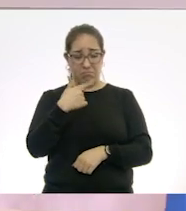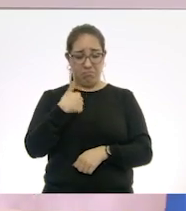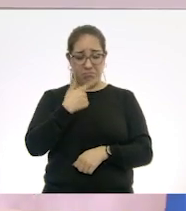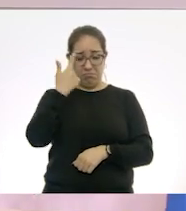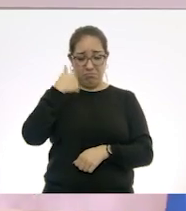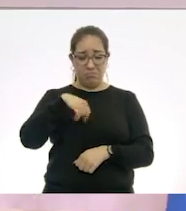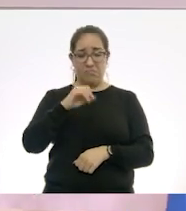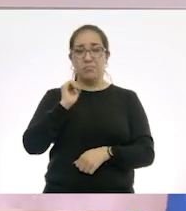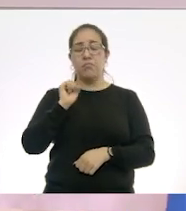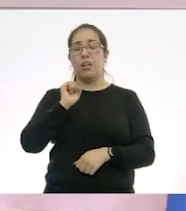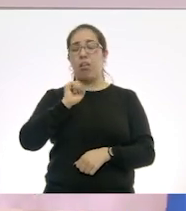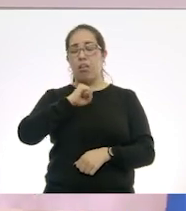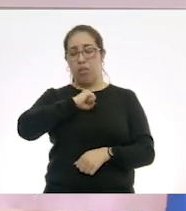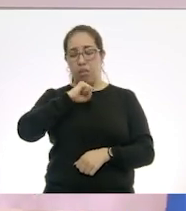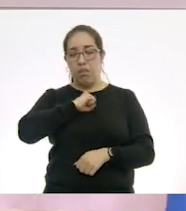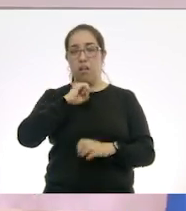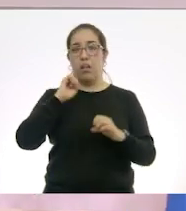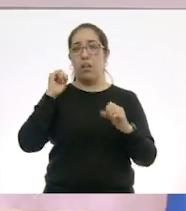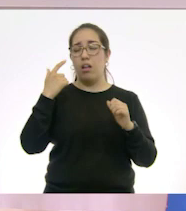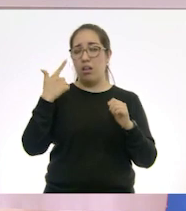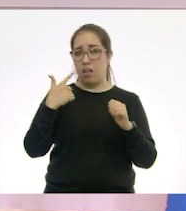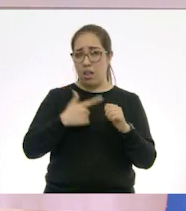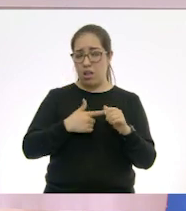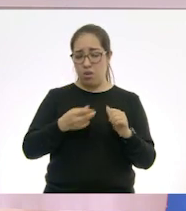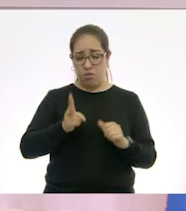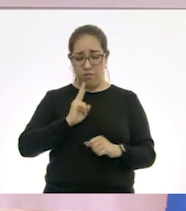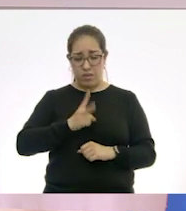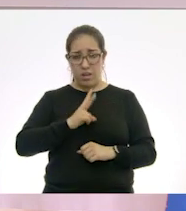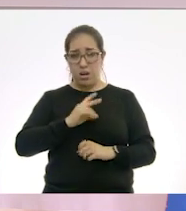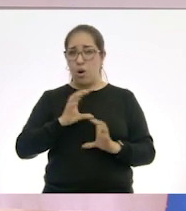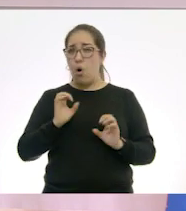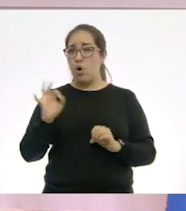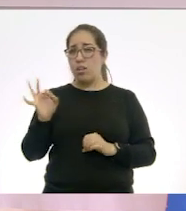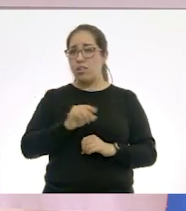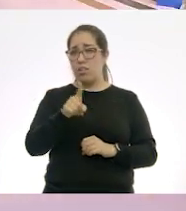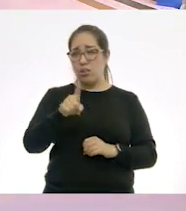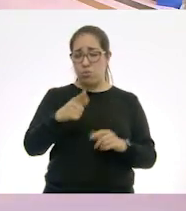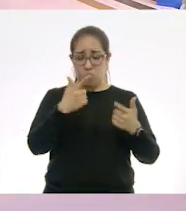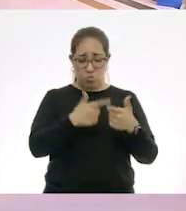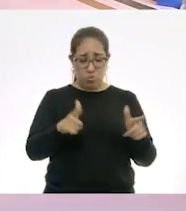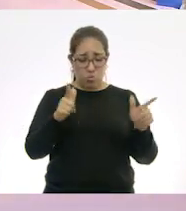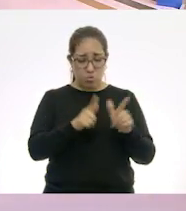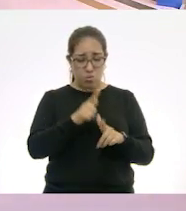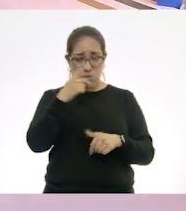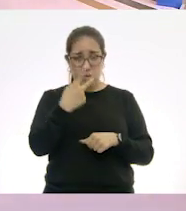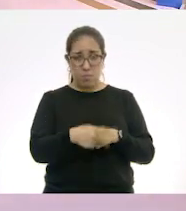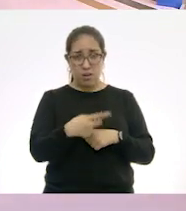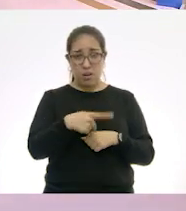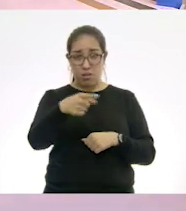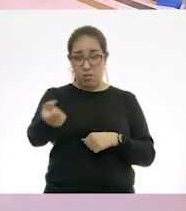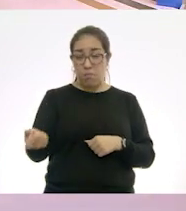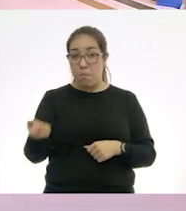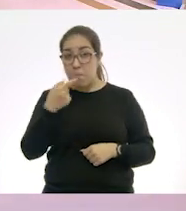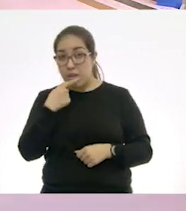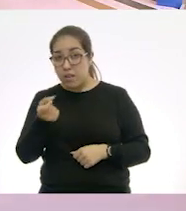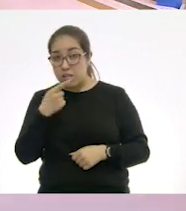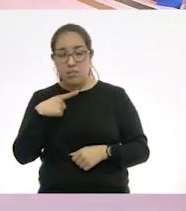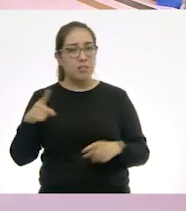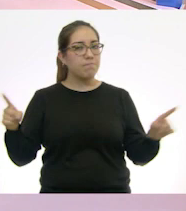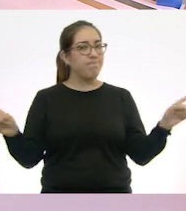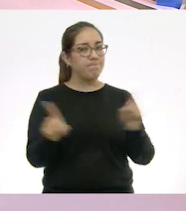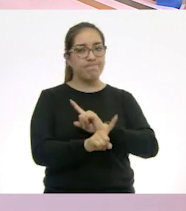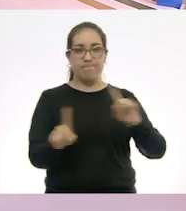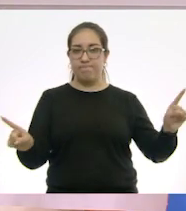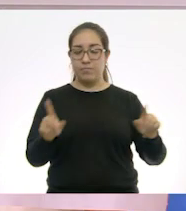tienes dificultad para respirar o perteneces a uno de los grupos de riesgo, no te automediques, no